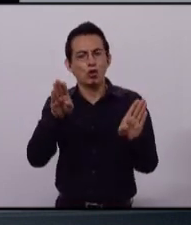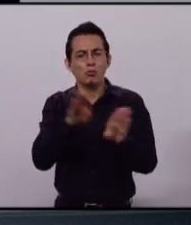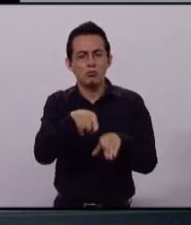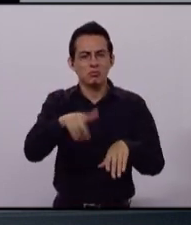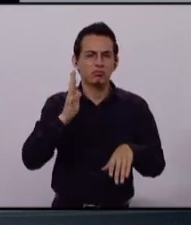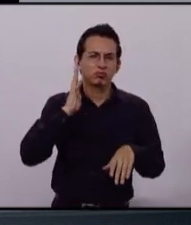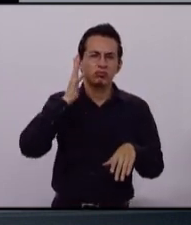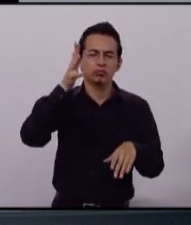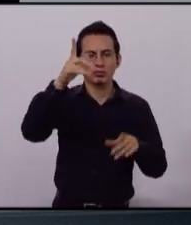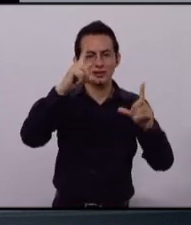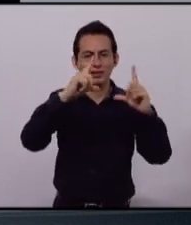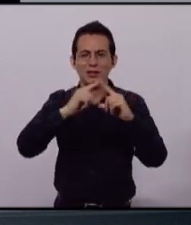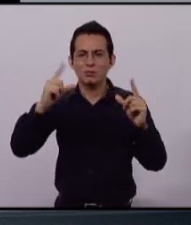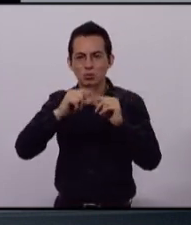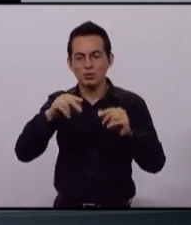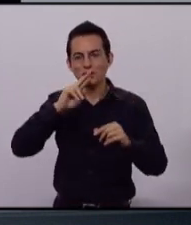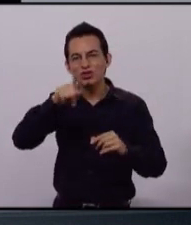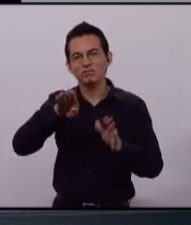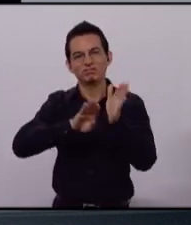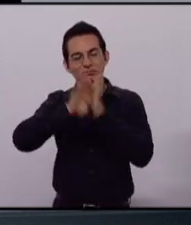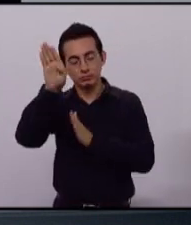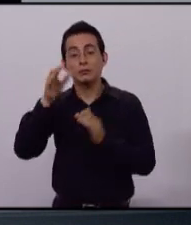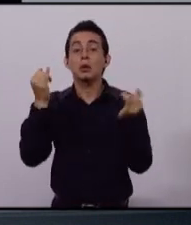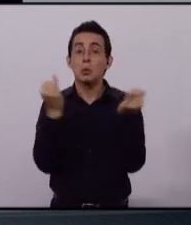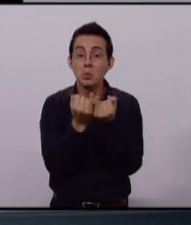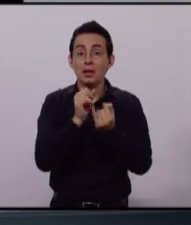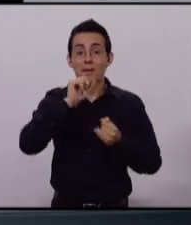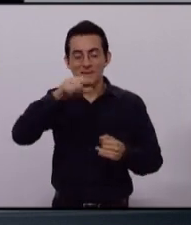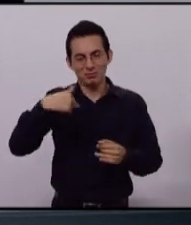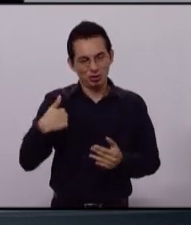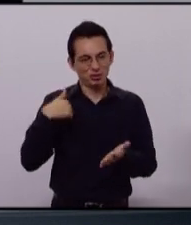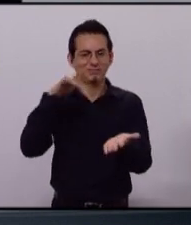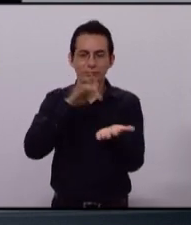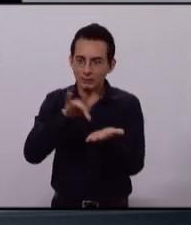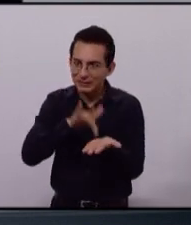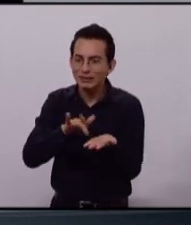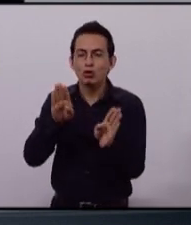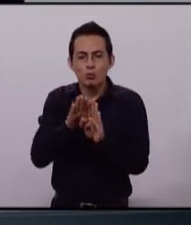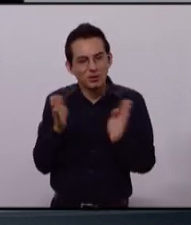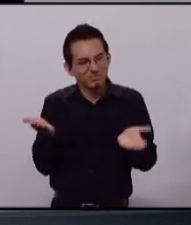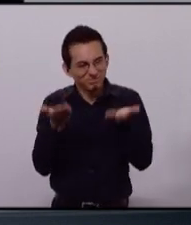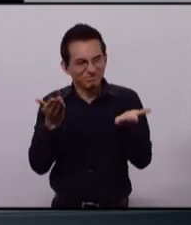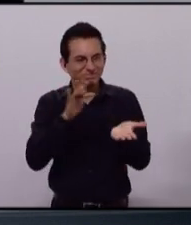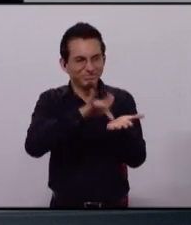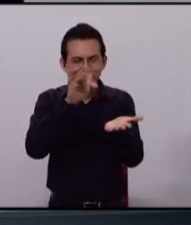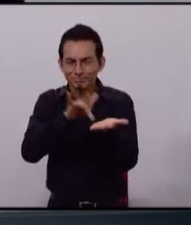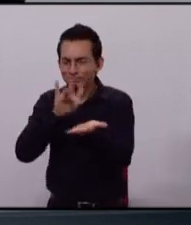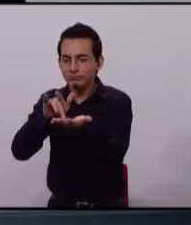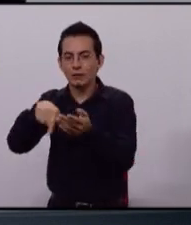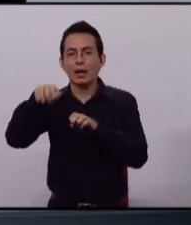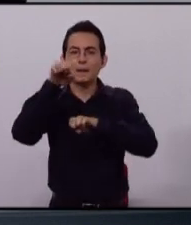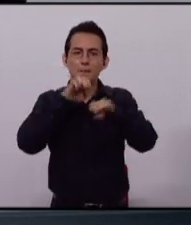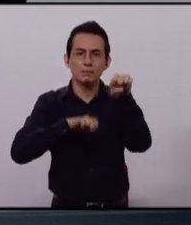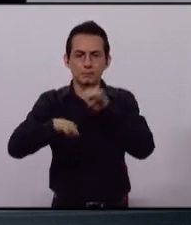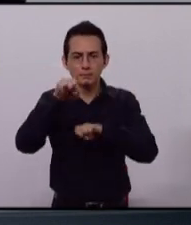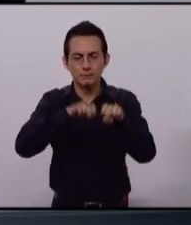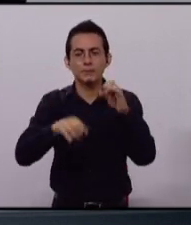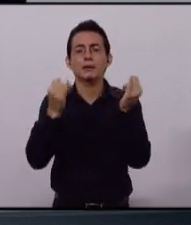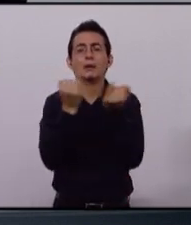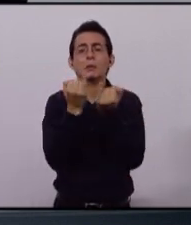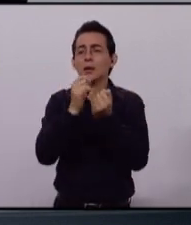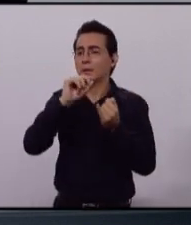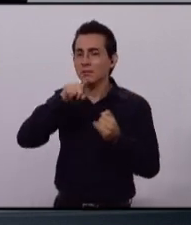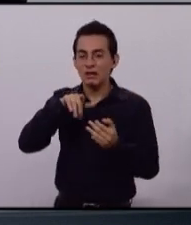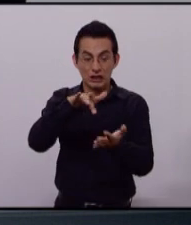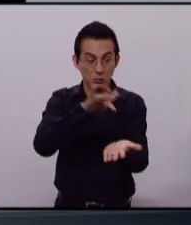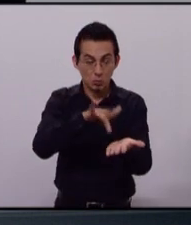de los zapopanos. Propondremos el estímulo a empresas que flexionen y apoyen